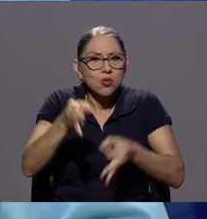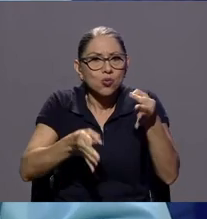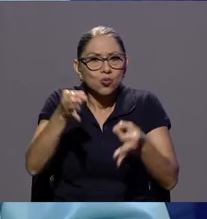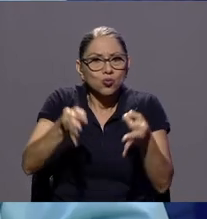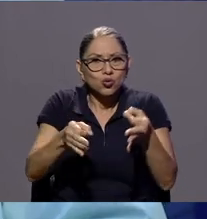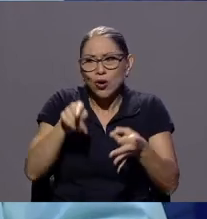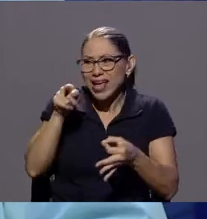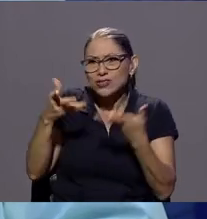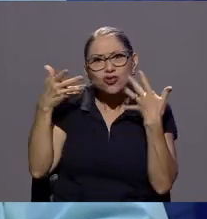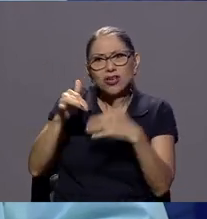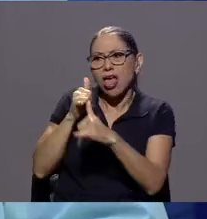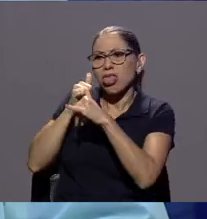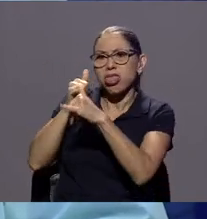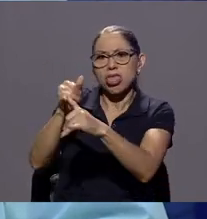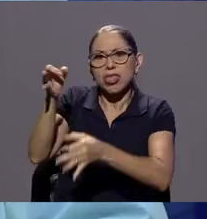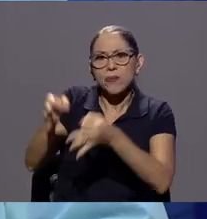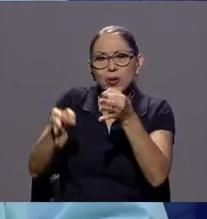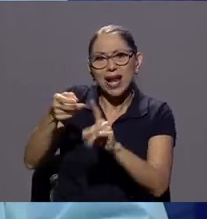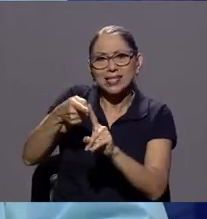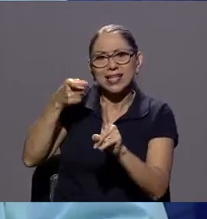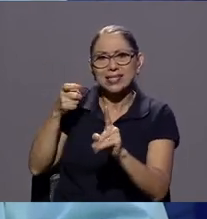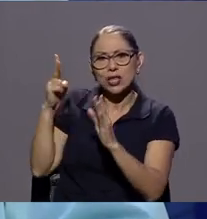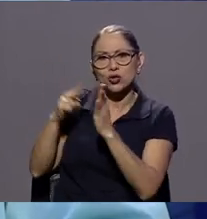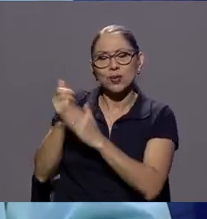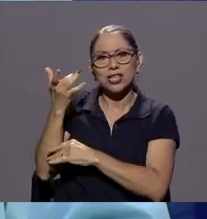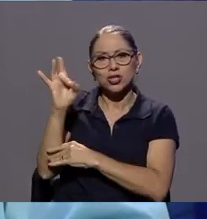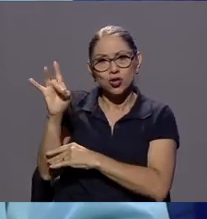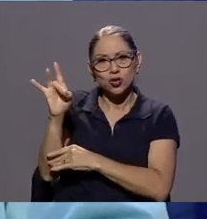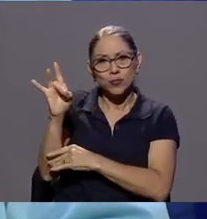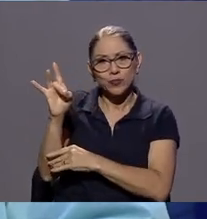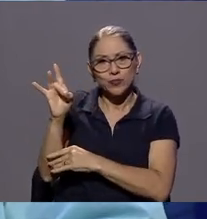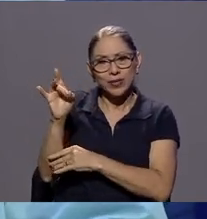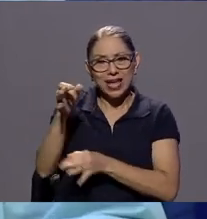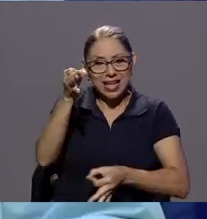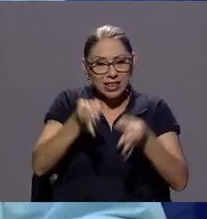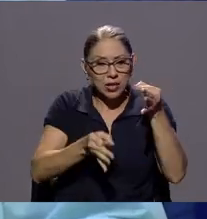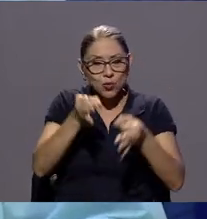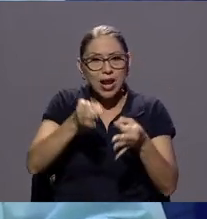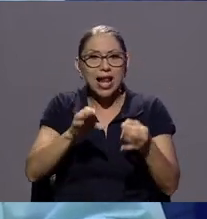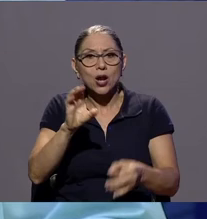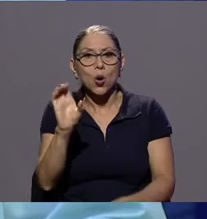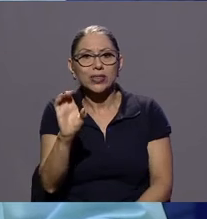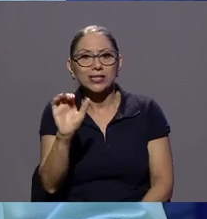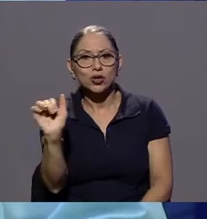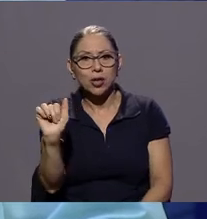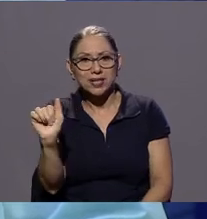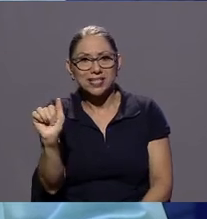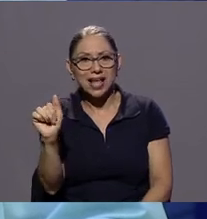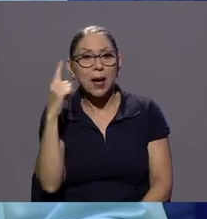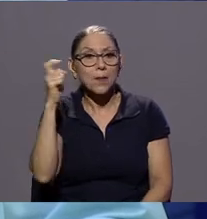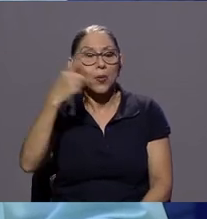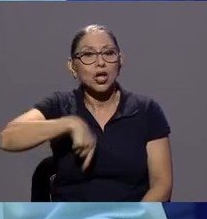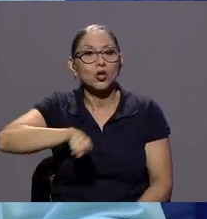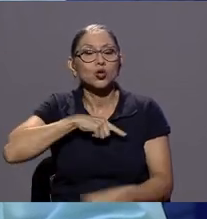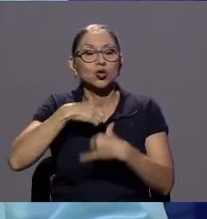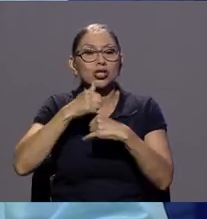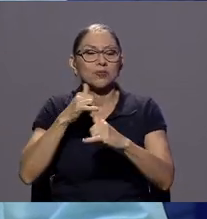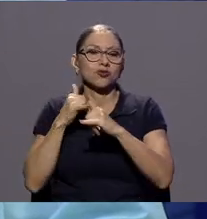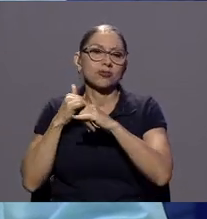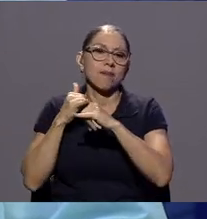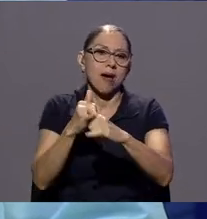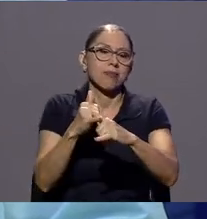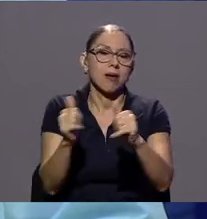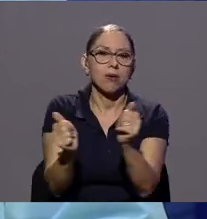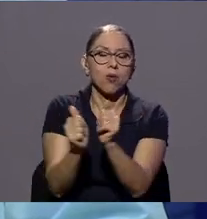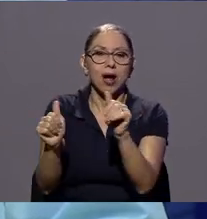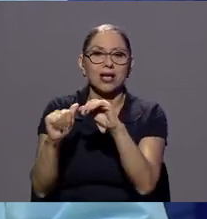2018 en el tribunal contencioso administrativo por una demanda que nosotros interpusimos junto con la asociación de